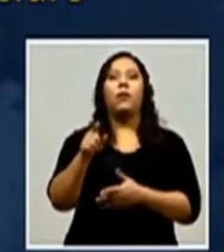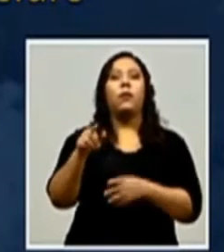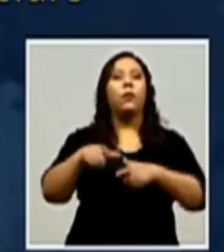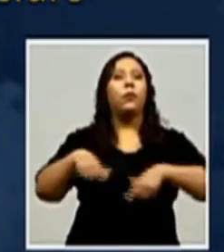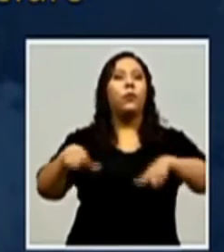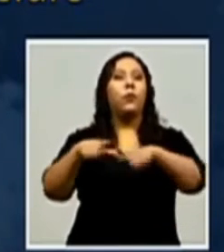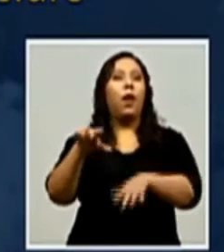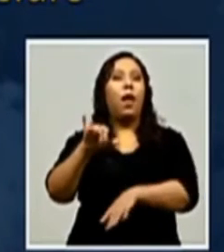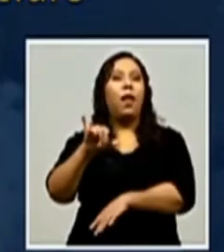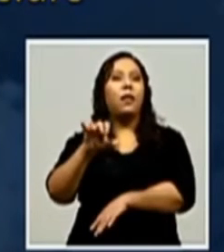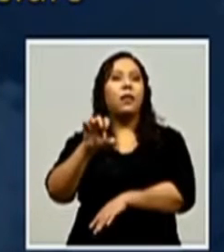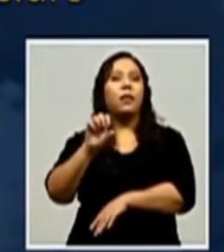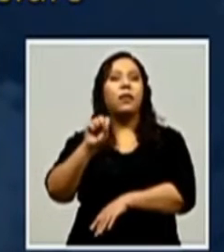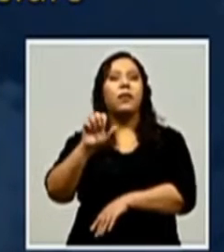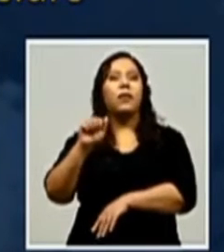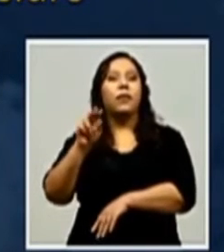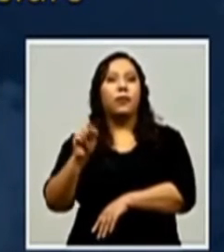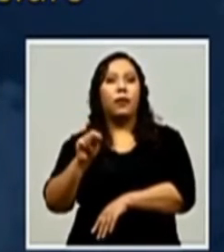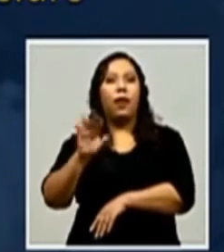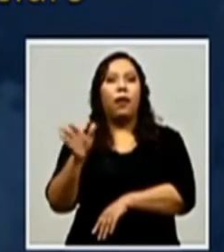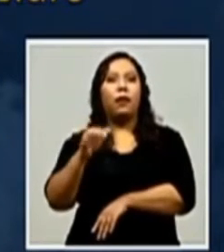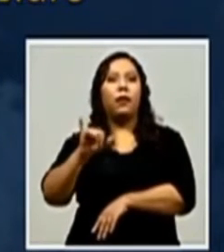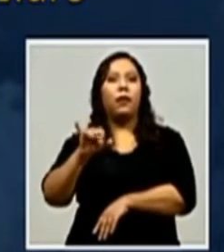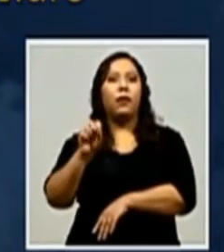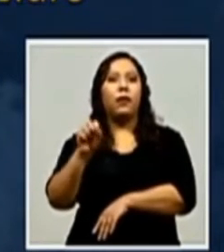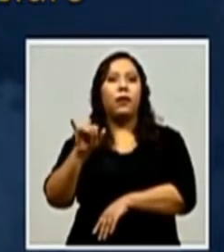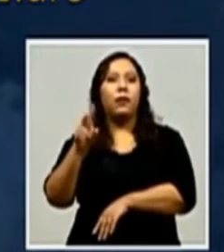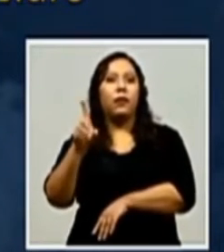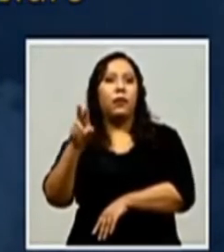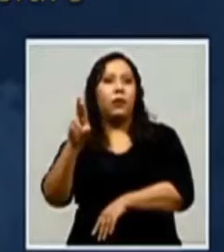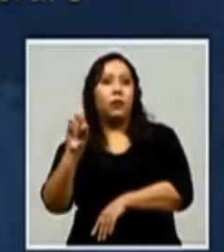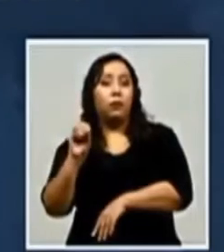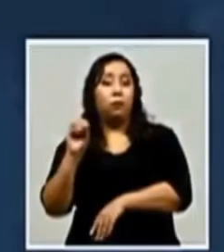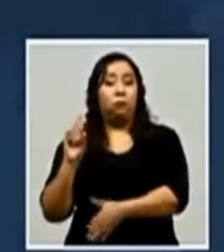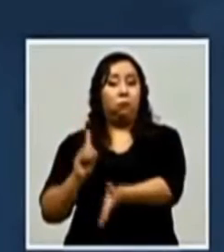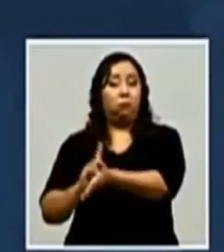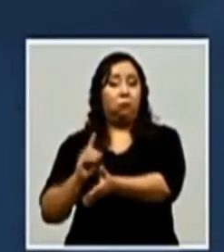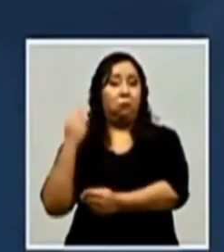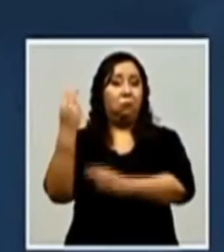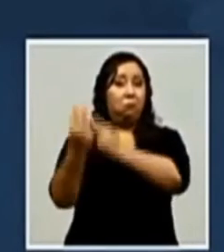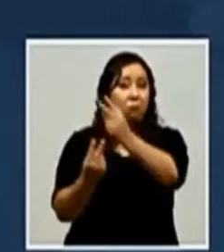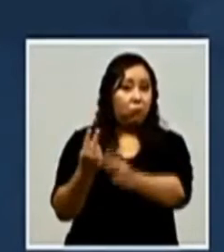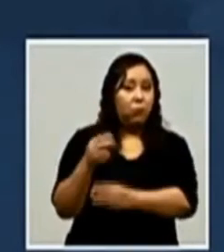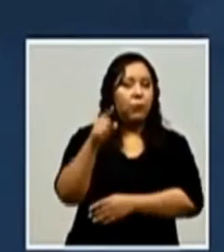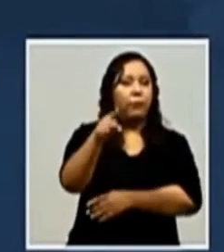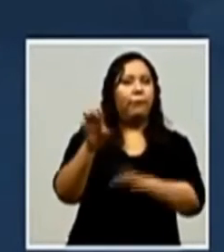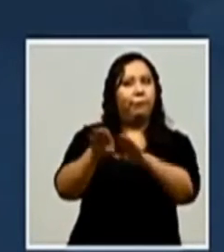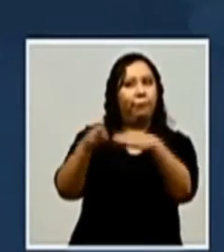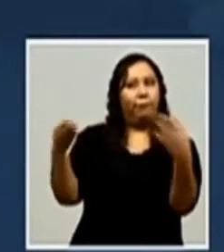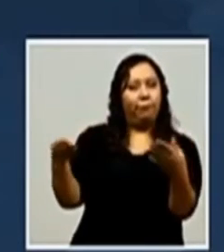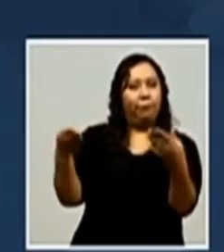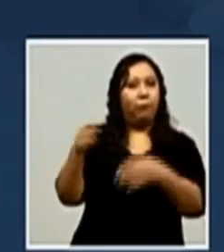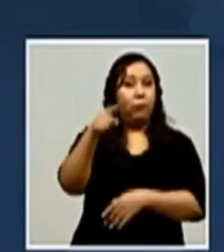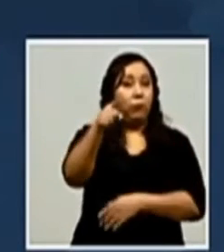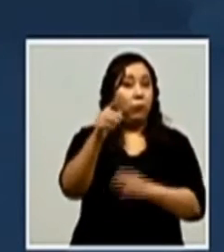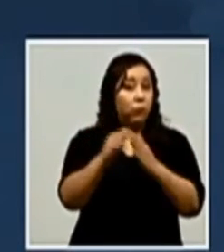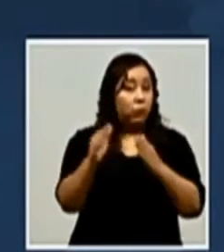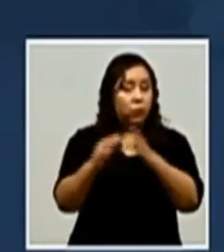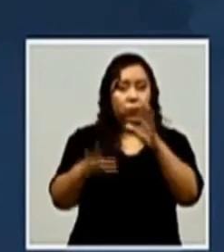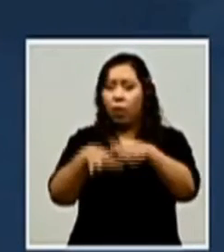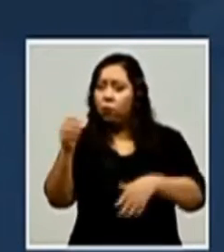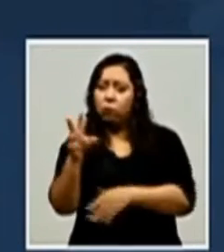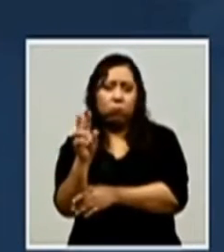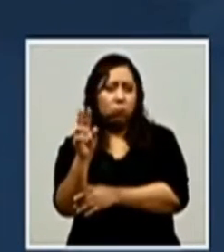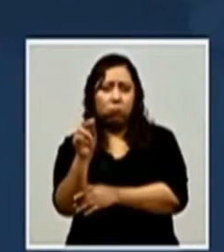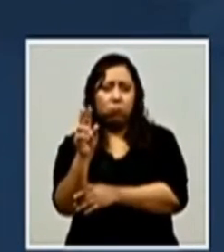de septiembre abra sus puertas a las brigadas contra el COVID. Ellas van hasta su casa para que usted no salga y no ponga en riesgo su